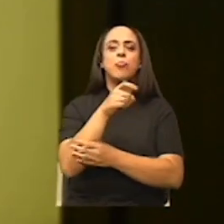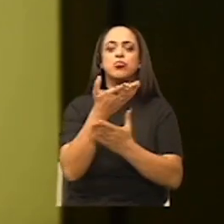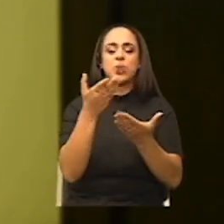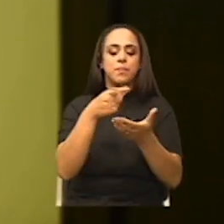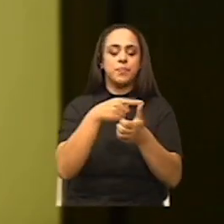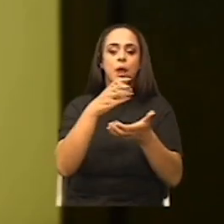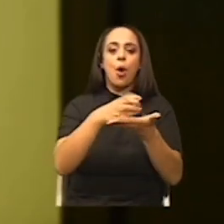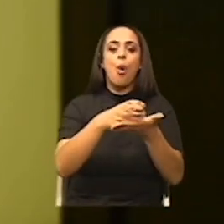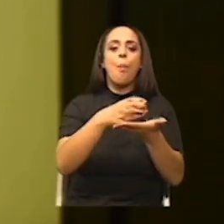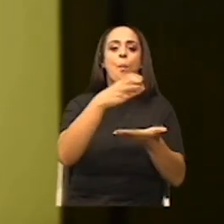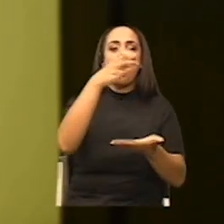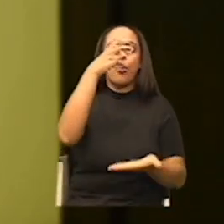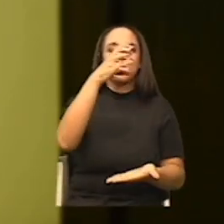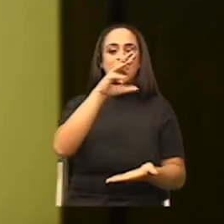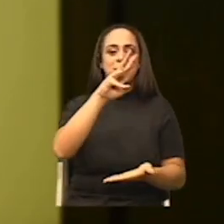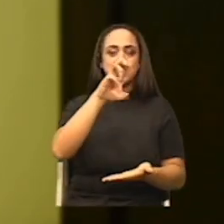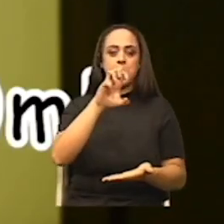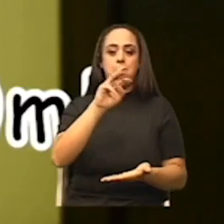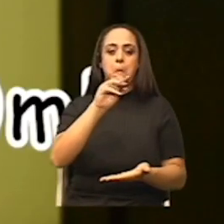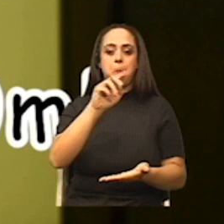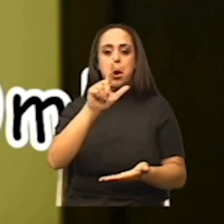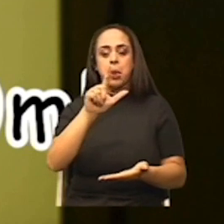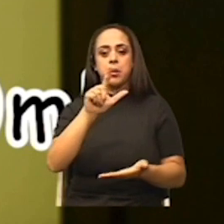600 mililitros aproximadamente.